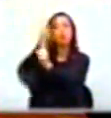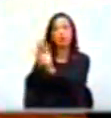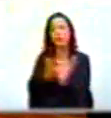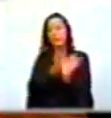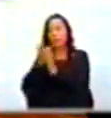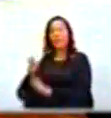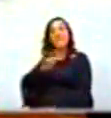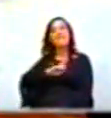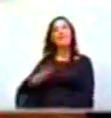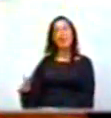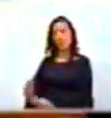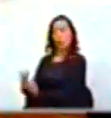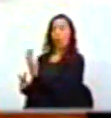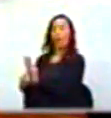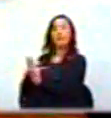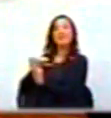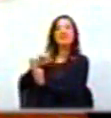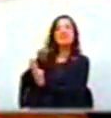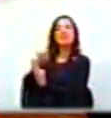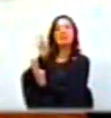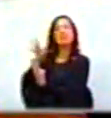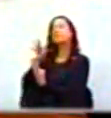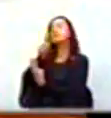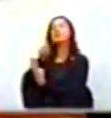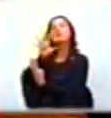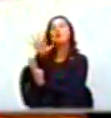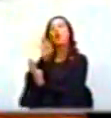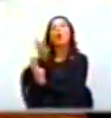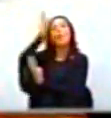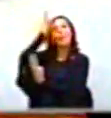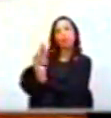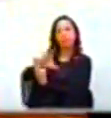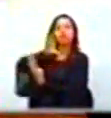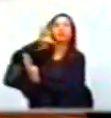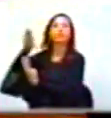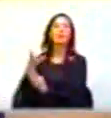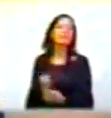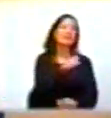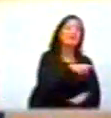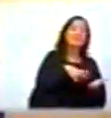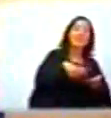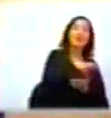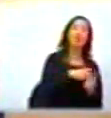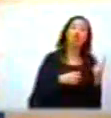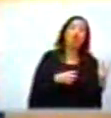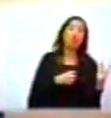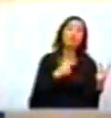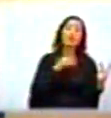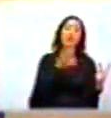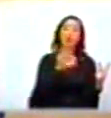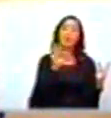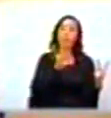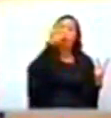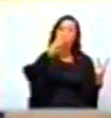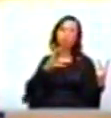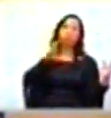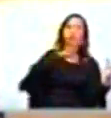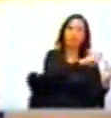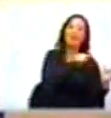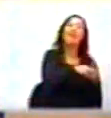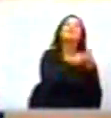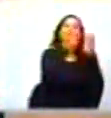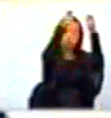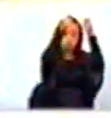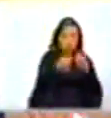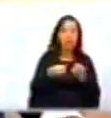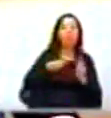Valle, 4, se quedan con el 65%. En Santander, 2, se quedan con el 53%. Son las cifras